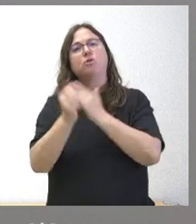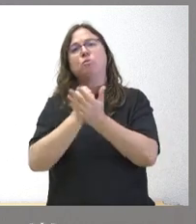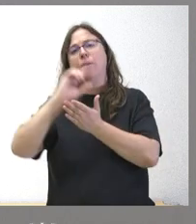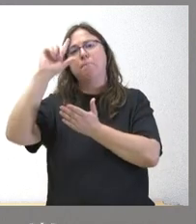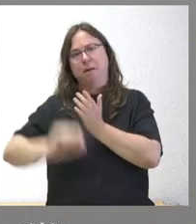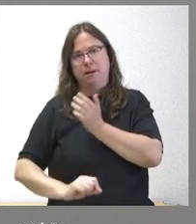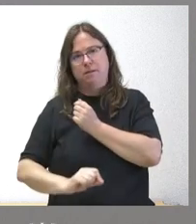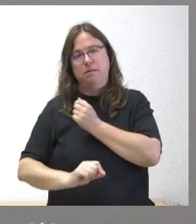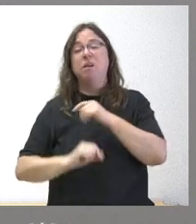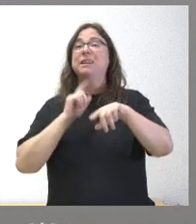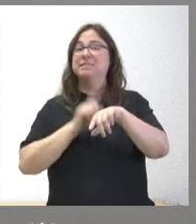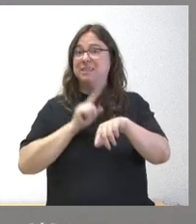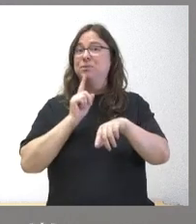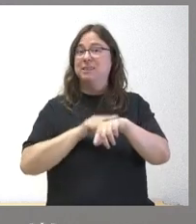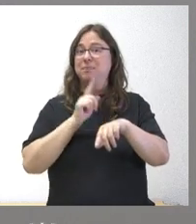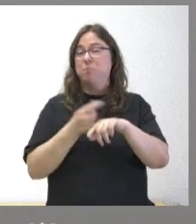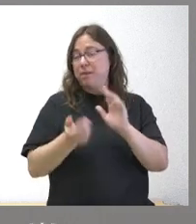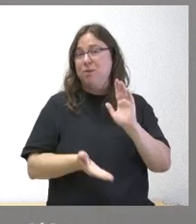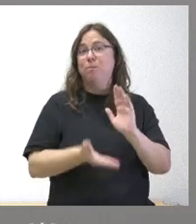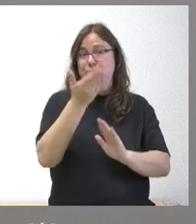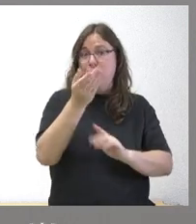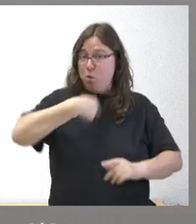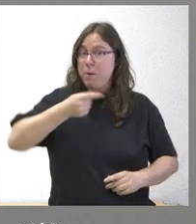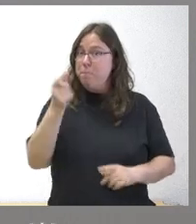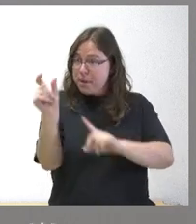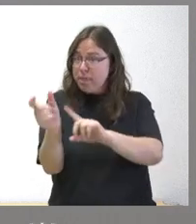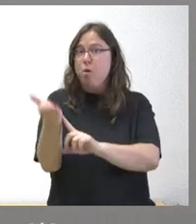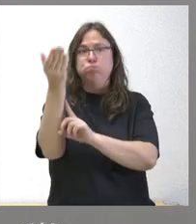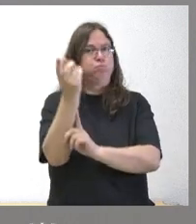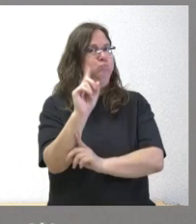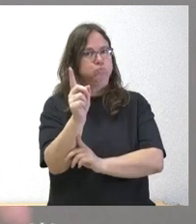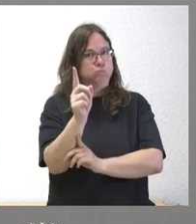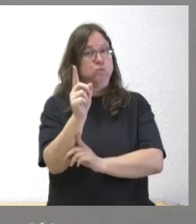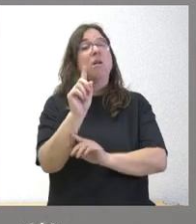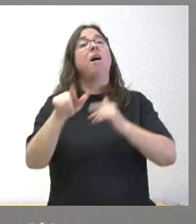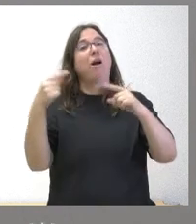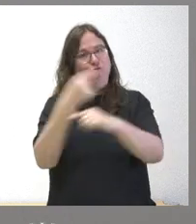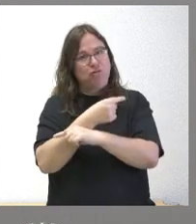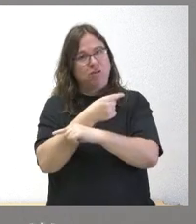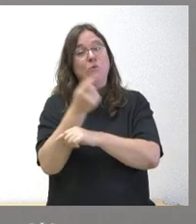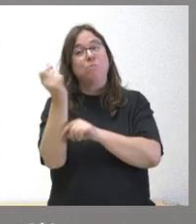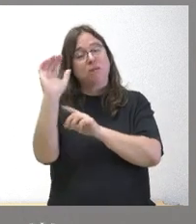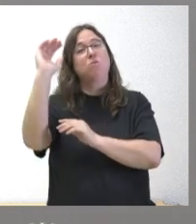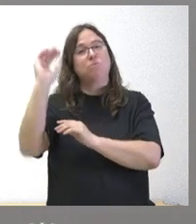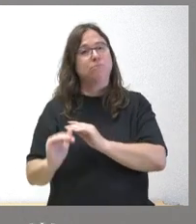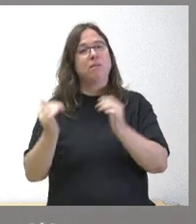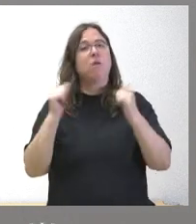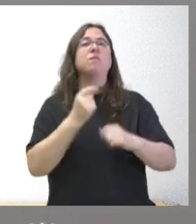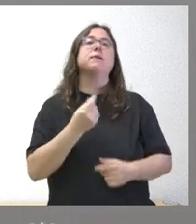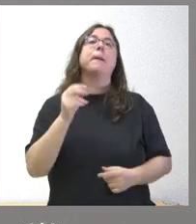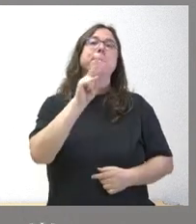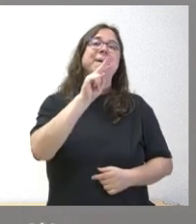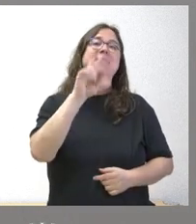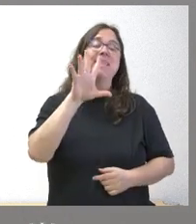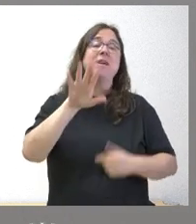A pesar del paso del tiempo y la inflación, no solamente no aumentamos el coste que se cobra a los ciudadanos, sino al contrario, la rebaja es entre el 25 y el